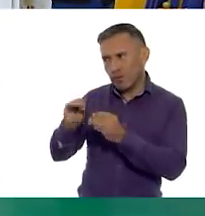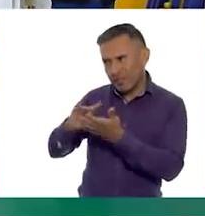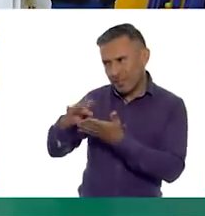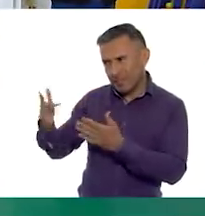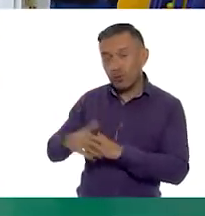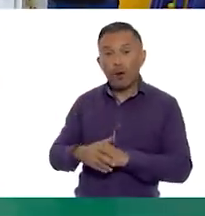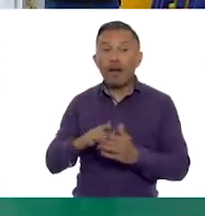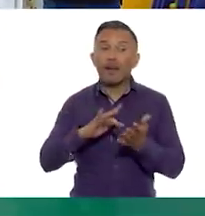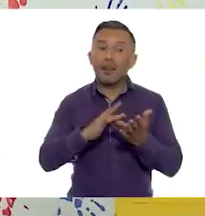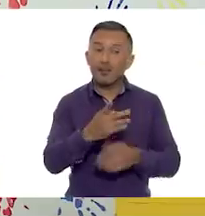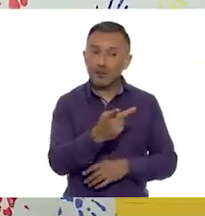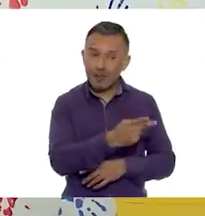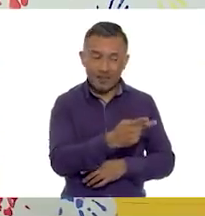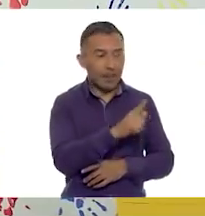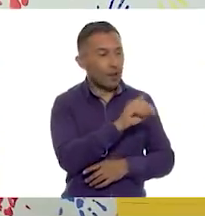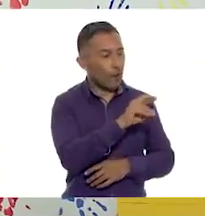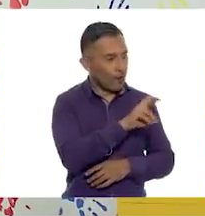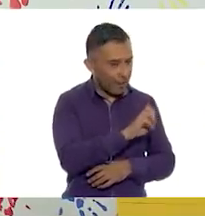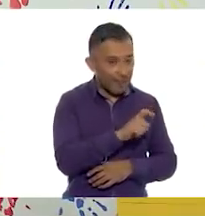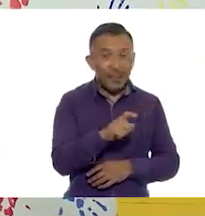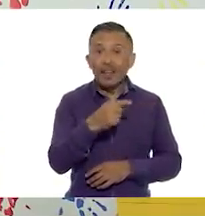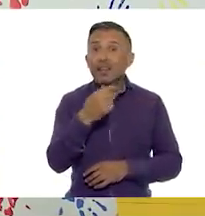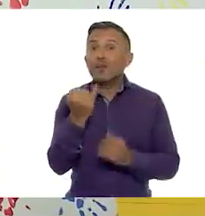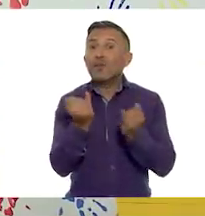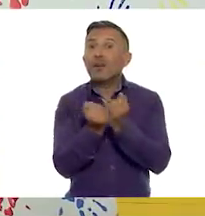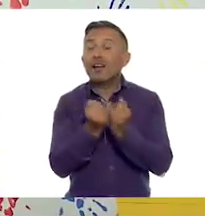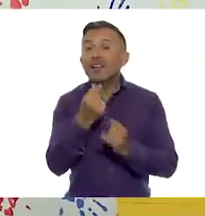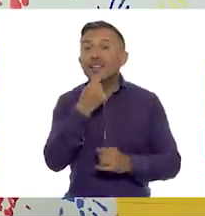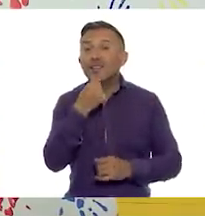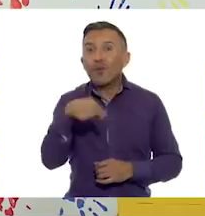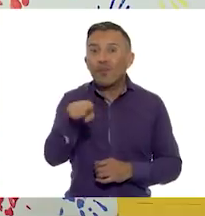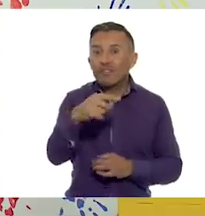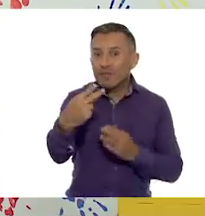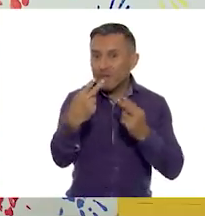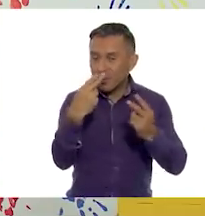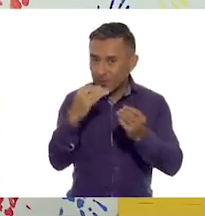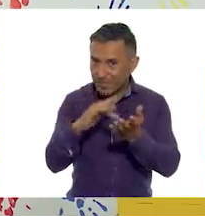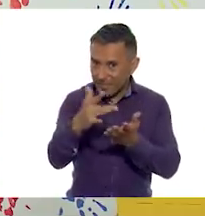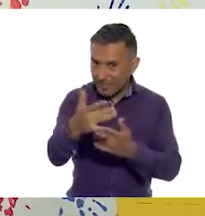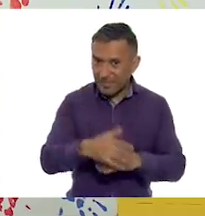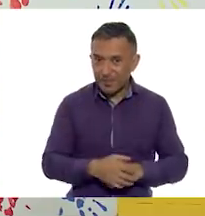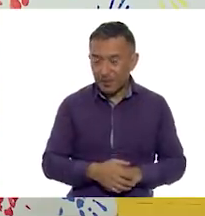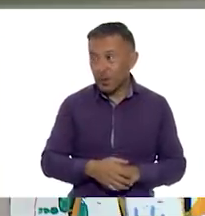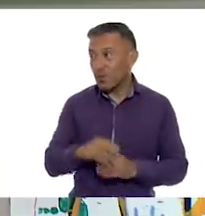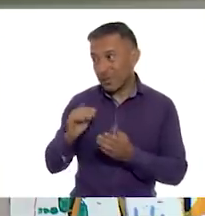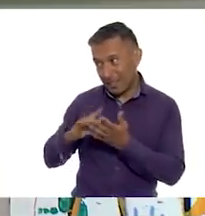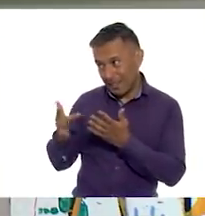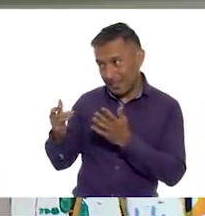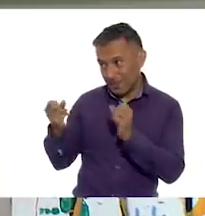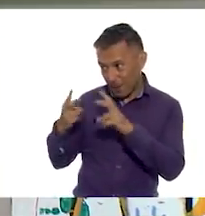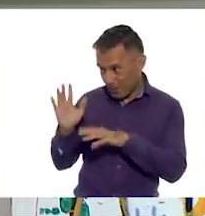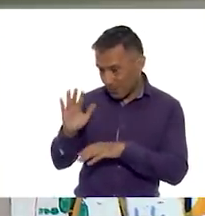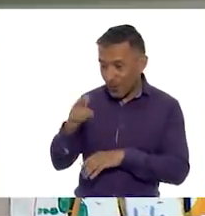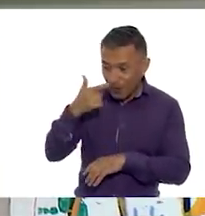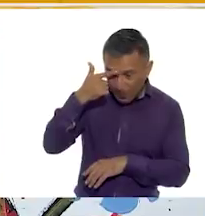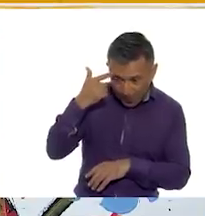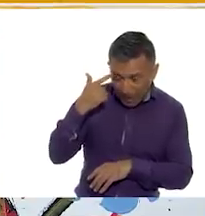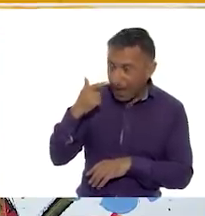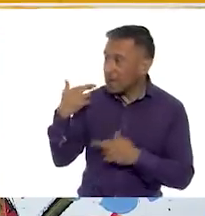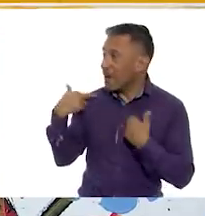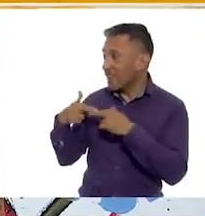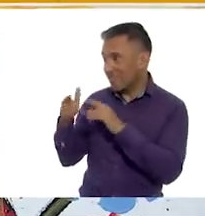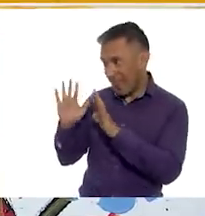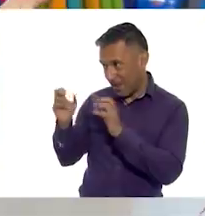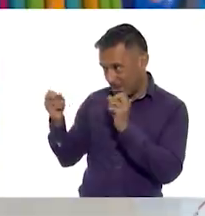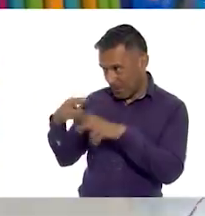ustedes. Muchas gracias, Gloria. Y muchas gracias a los niños que también nos ven en casa. Muchas gracias y hasta luego, Gloria. ¡Hasta luego, Maestra! ¡Nos vemos!